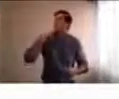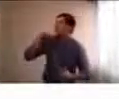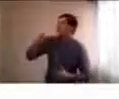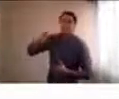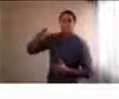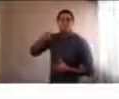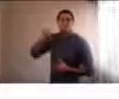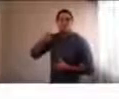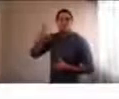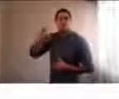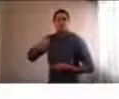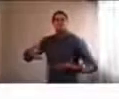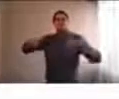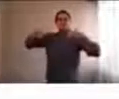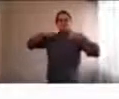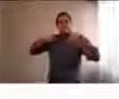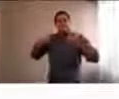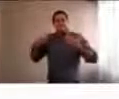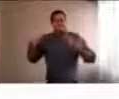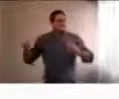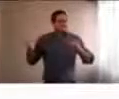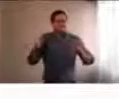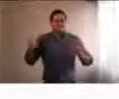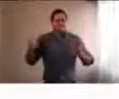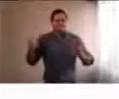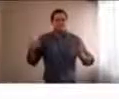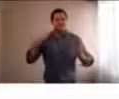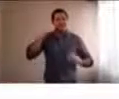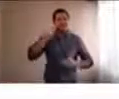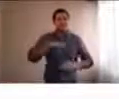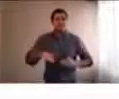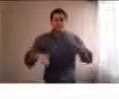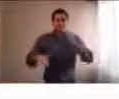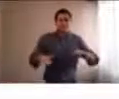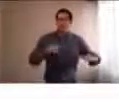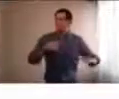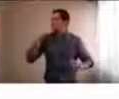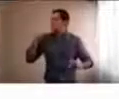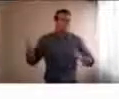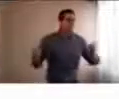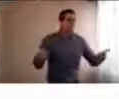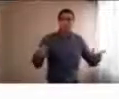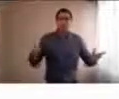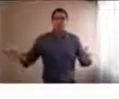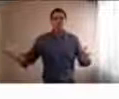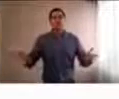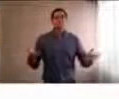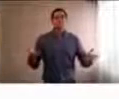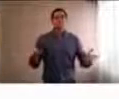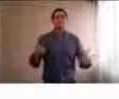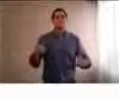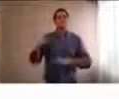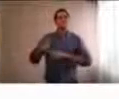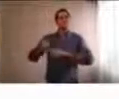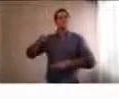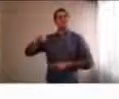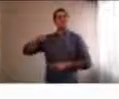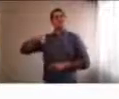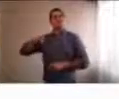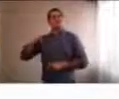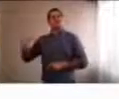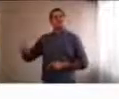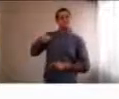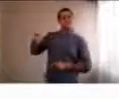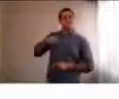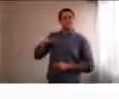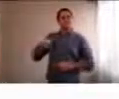de qué manera podían acompañar esta realidad. Un poco lo que planteaba Jime también es real. Los padres no están preparados para